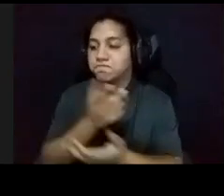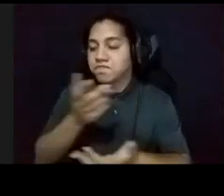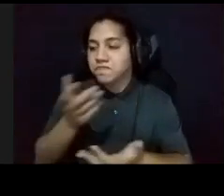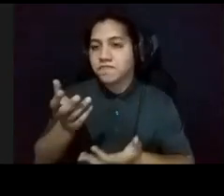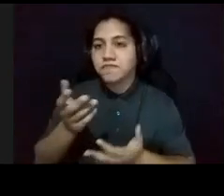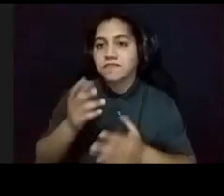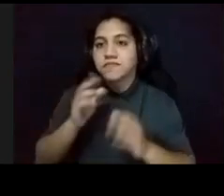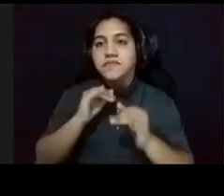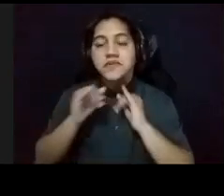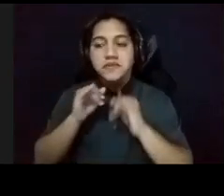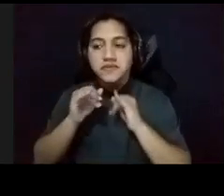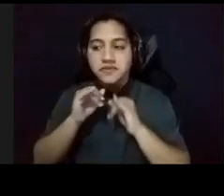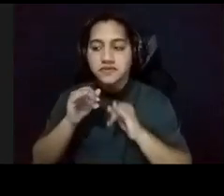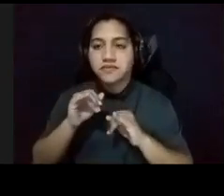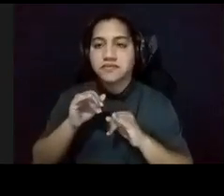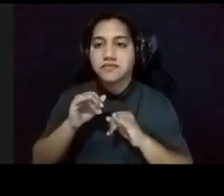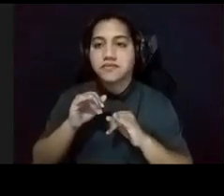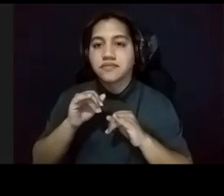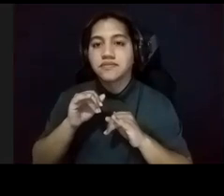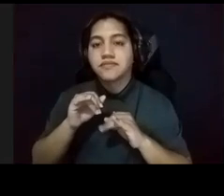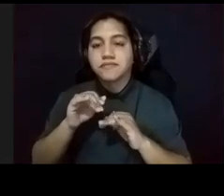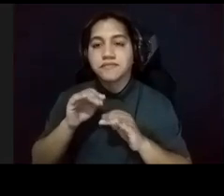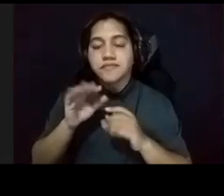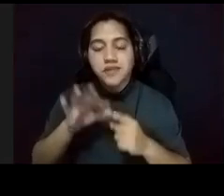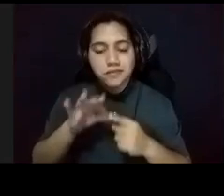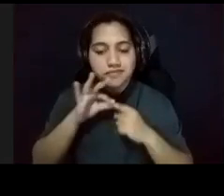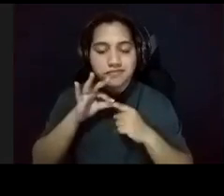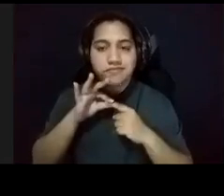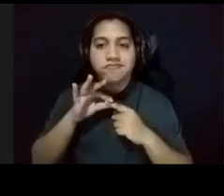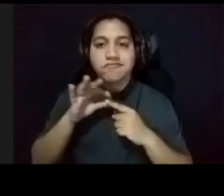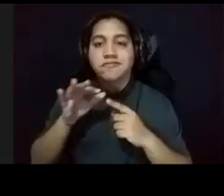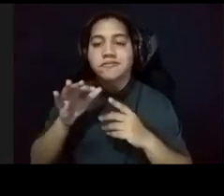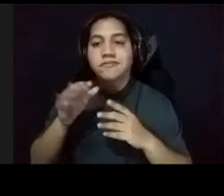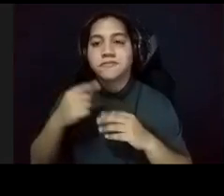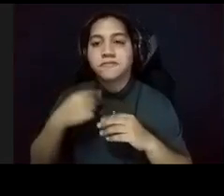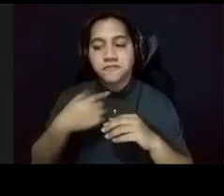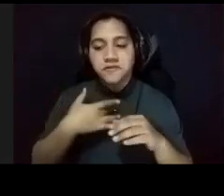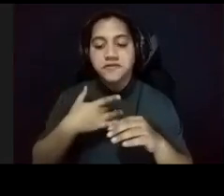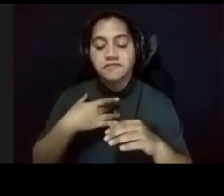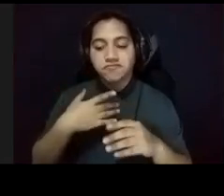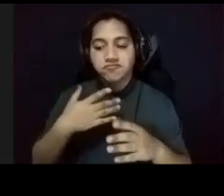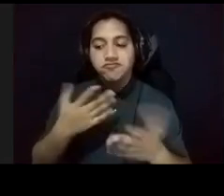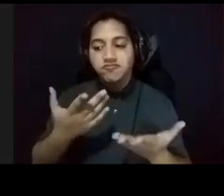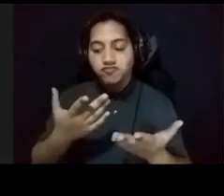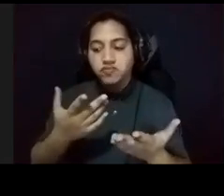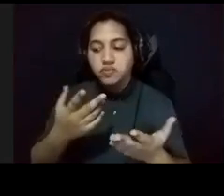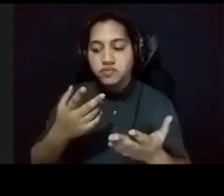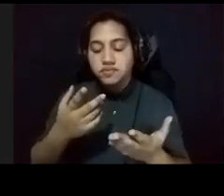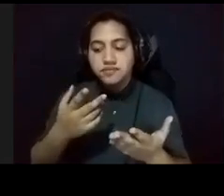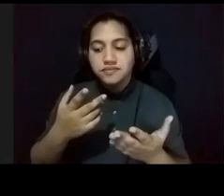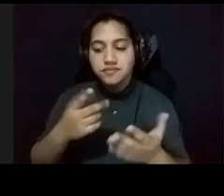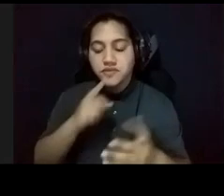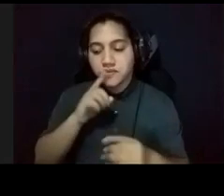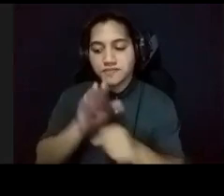entrevisté, fue tan y tan y tan ameno, y realmente, yo siento un compromiso, con la plástica puertorriqueña, pero sobre